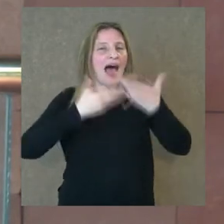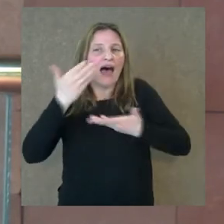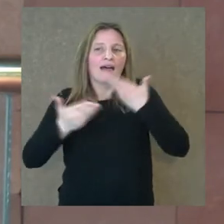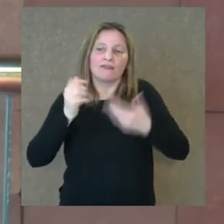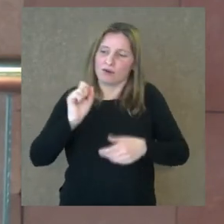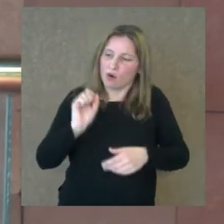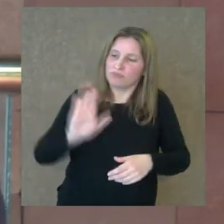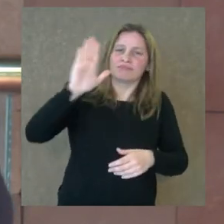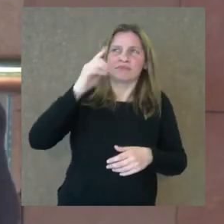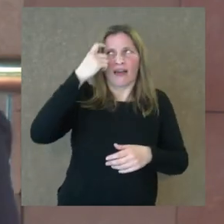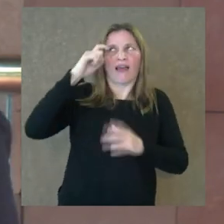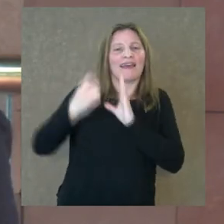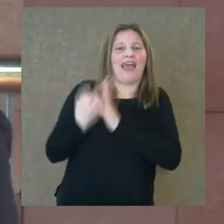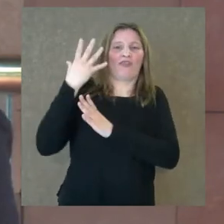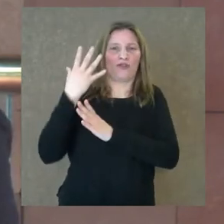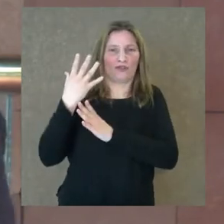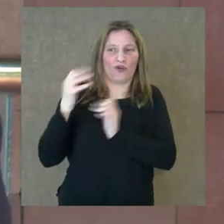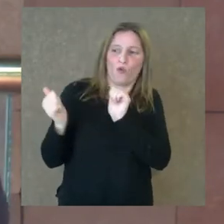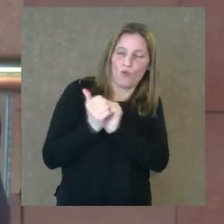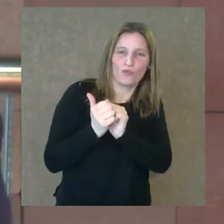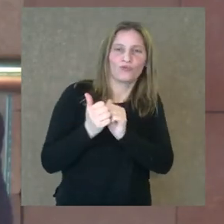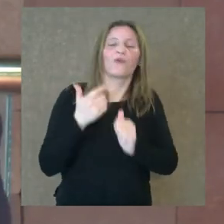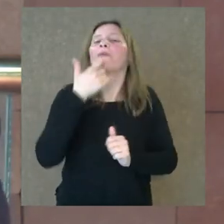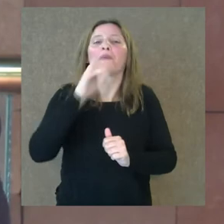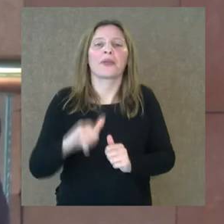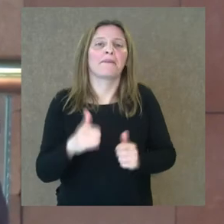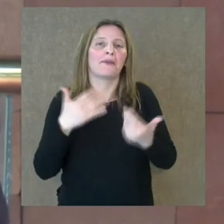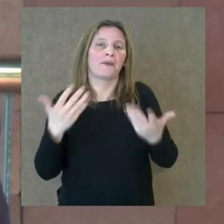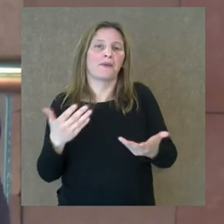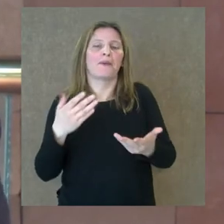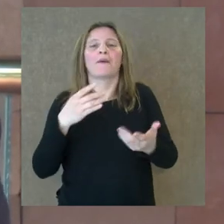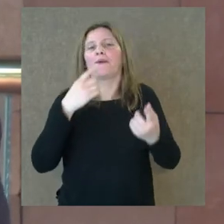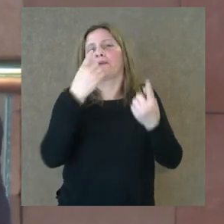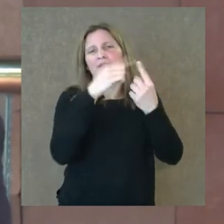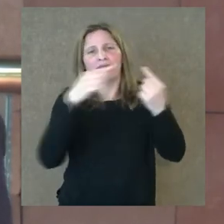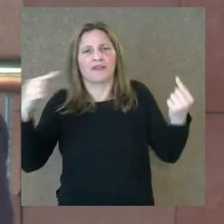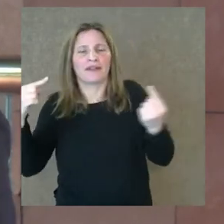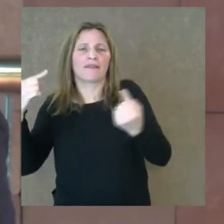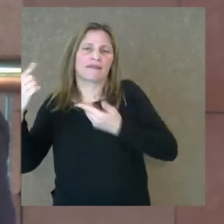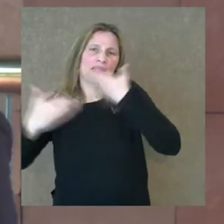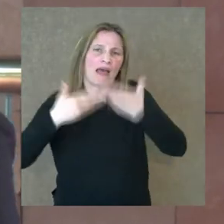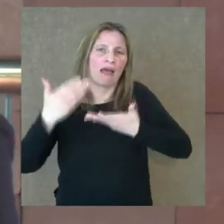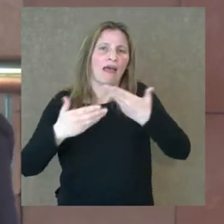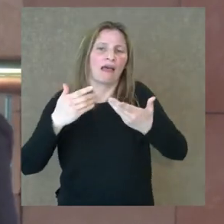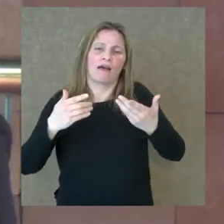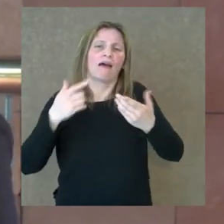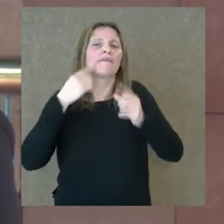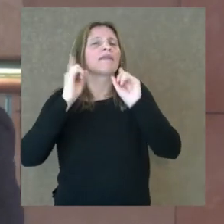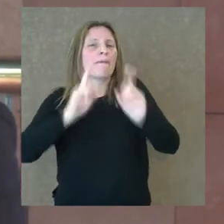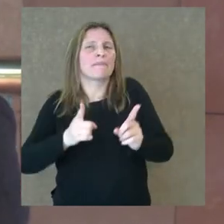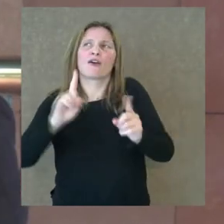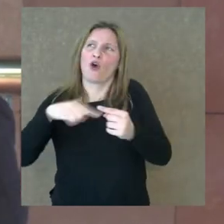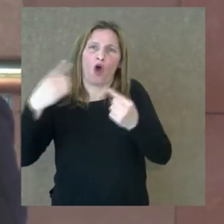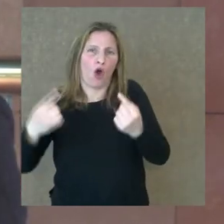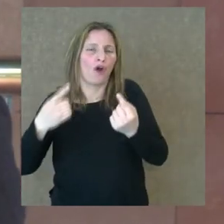creador o co-creador de la obra. Nosotros si tocamos una obra, por ejemplo, Brahms o Tchaikovsky, incluso Beethoven, ya